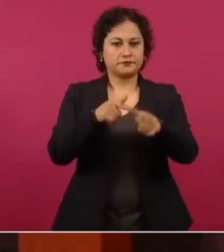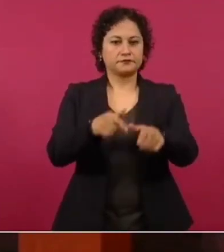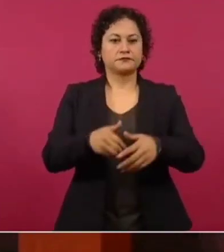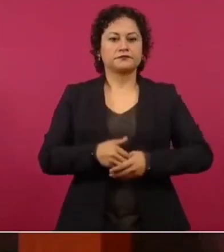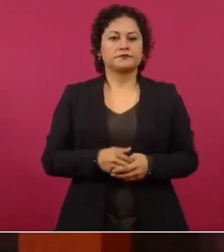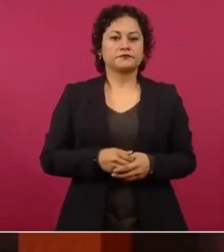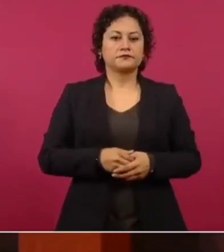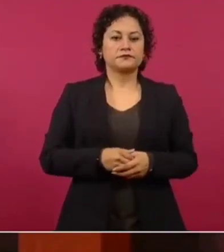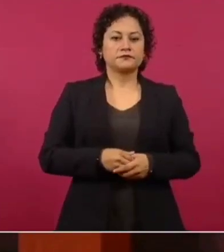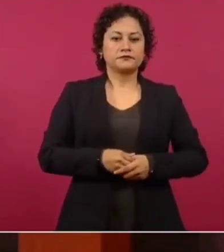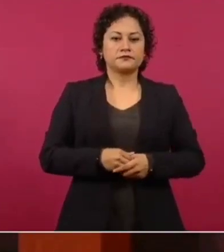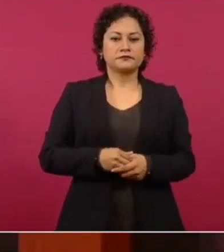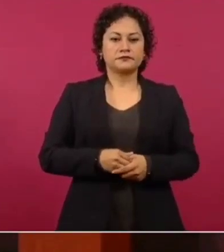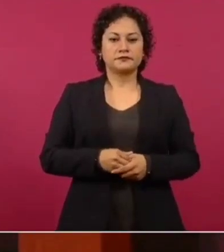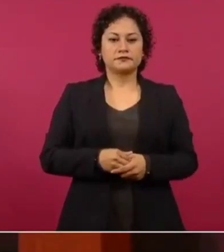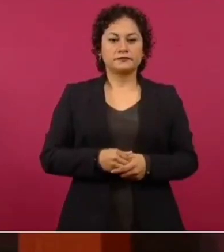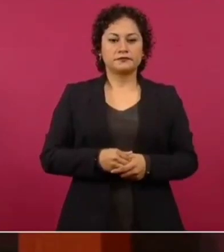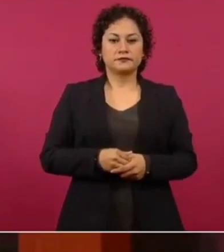Ahí está bien.